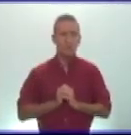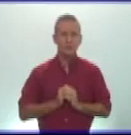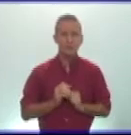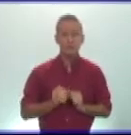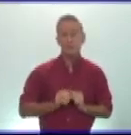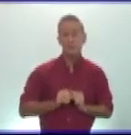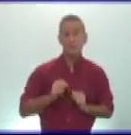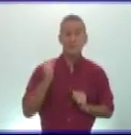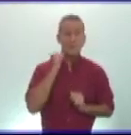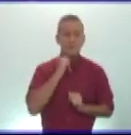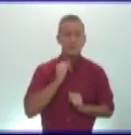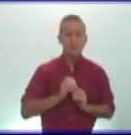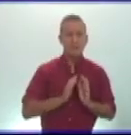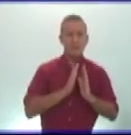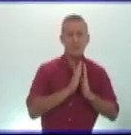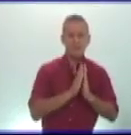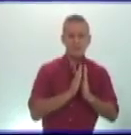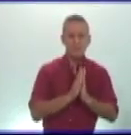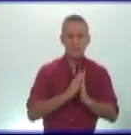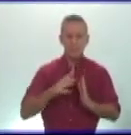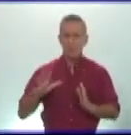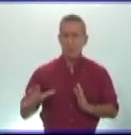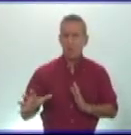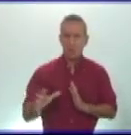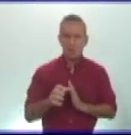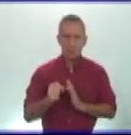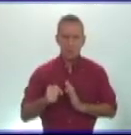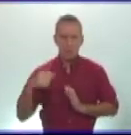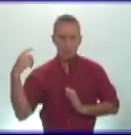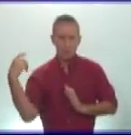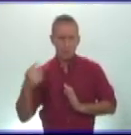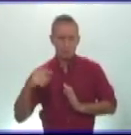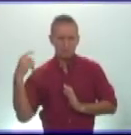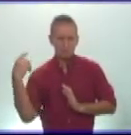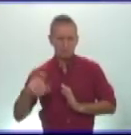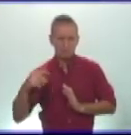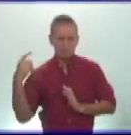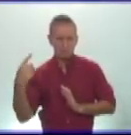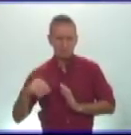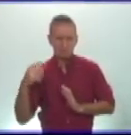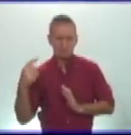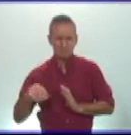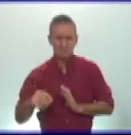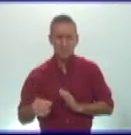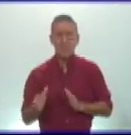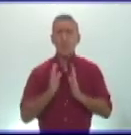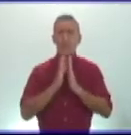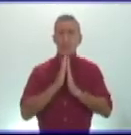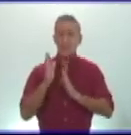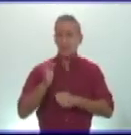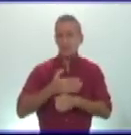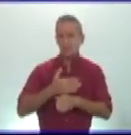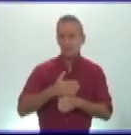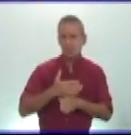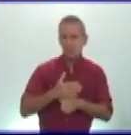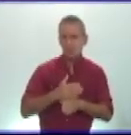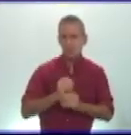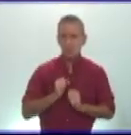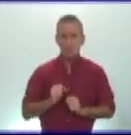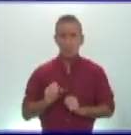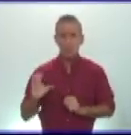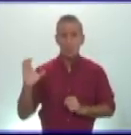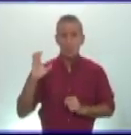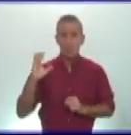se perseguía con crueldad a todos aquellos que tuvieran una religión diferente ya sea que fuera cristiano o